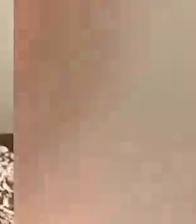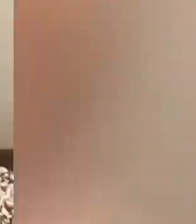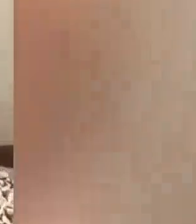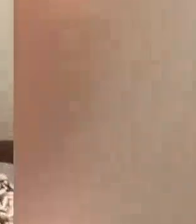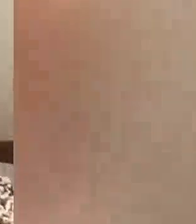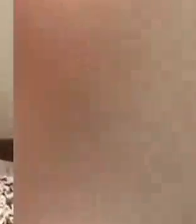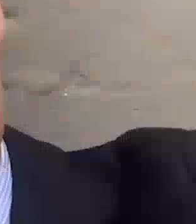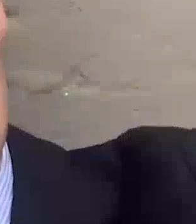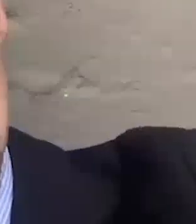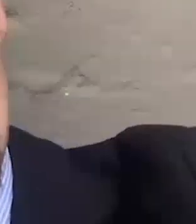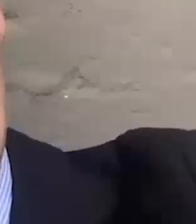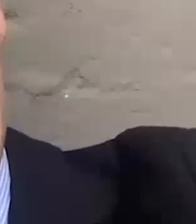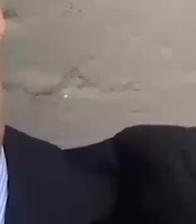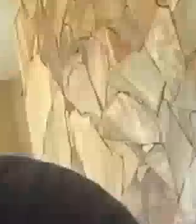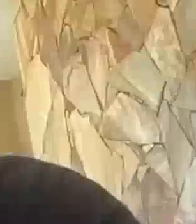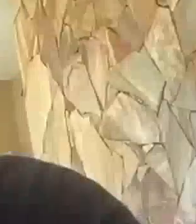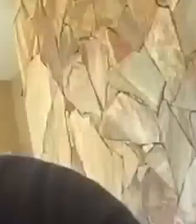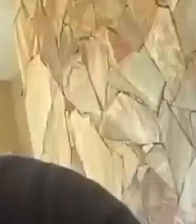Teatro.